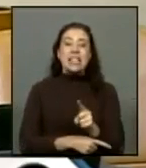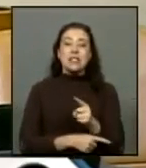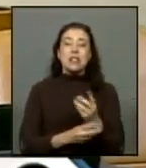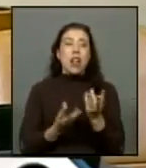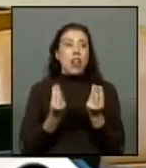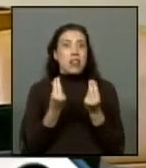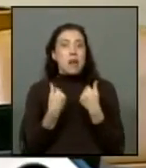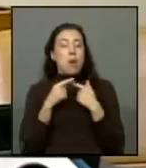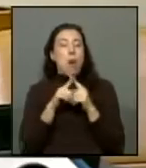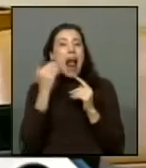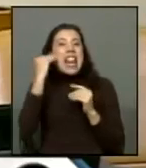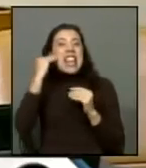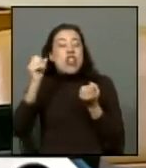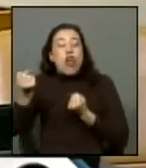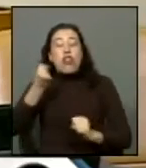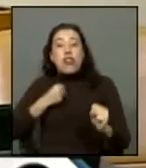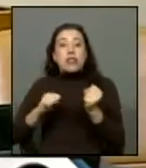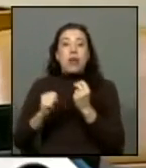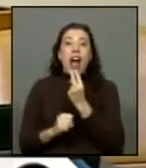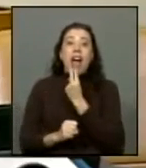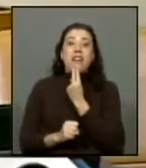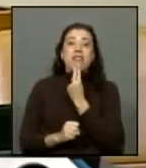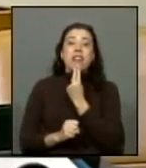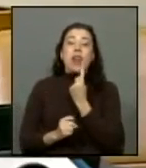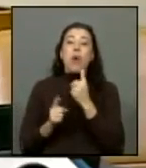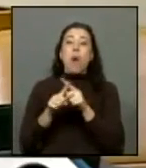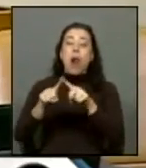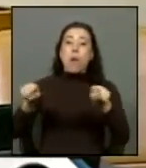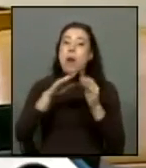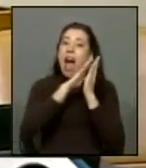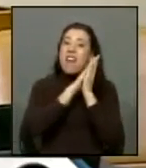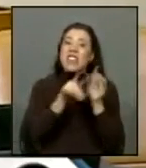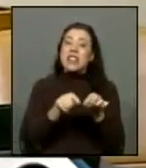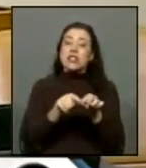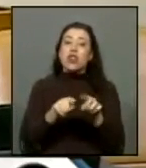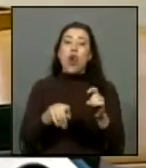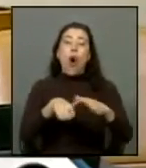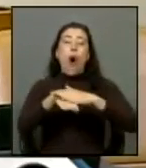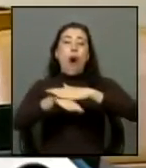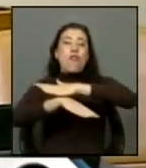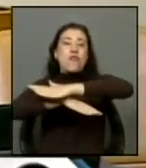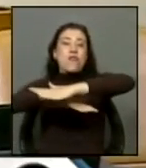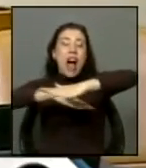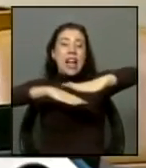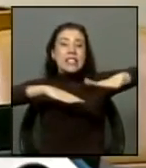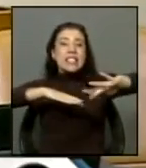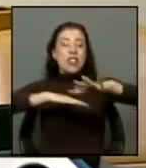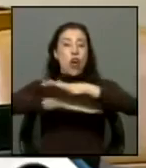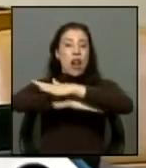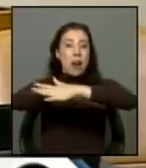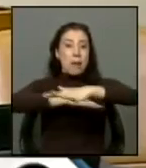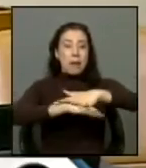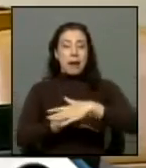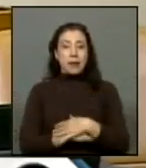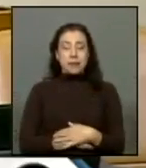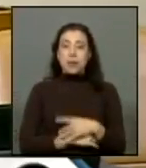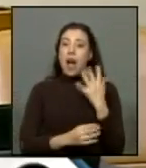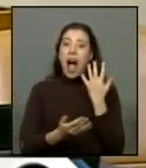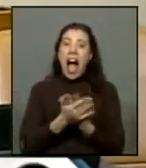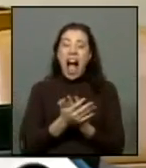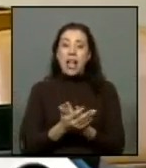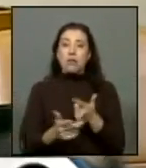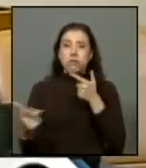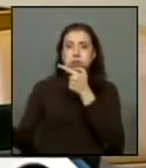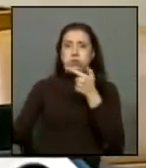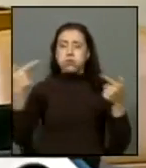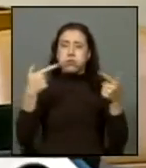niño desesperado que la vida es una gran habitación o un muelle vacío en medio del océano hay disparos